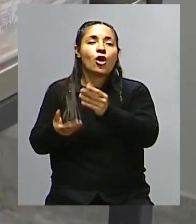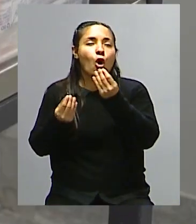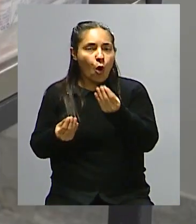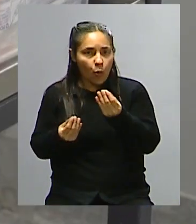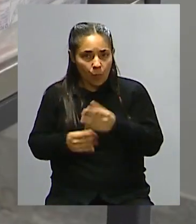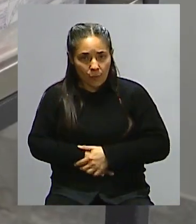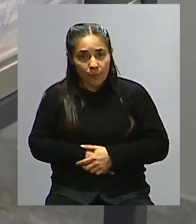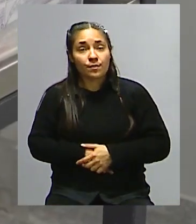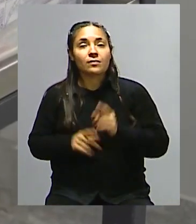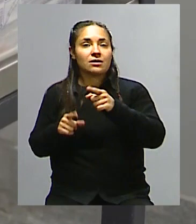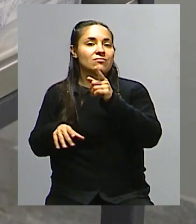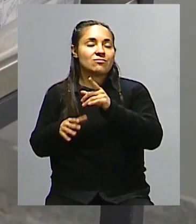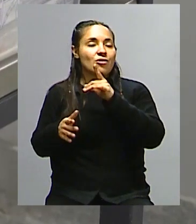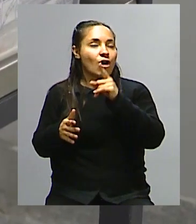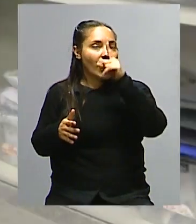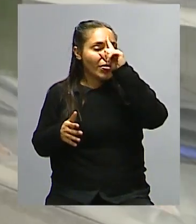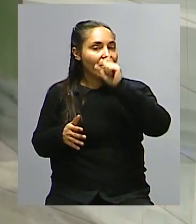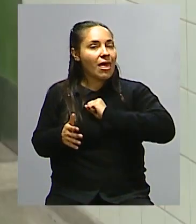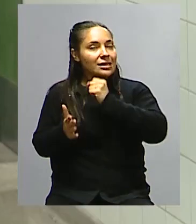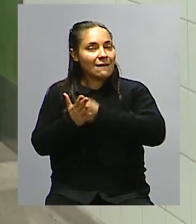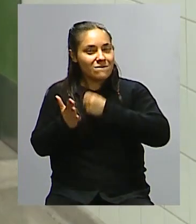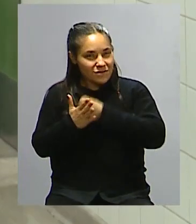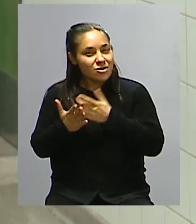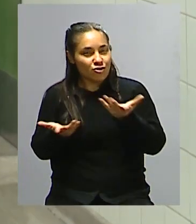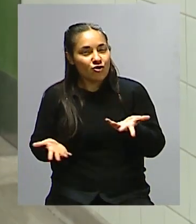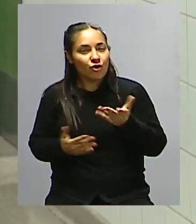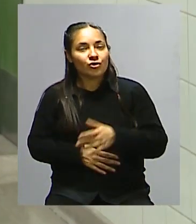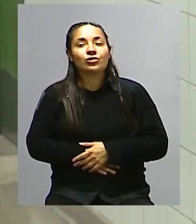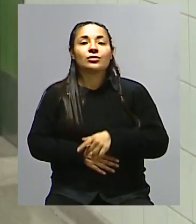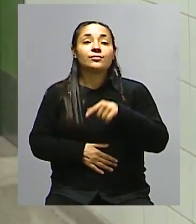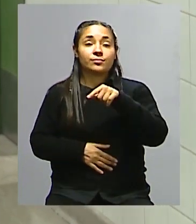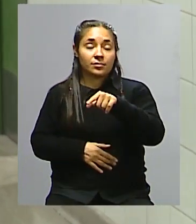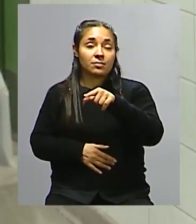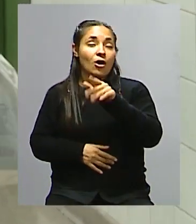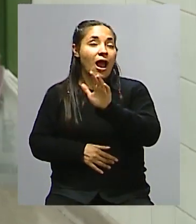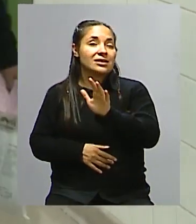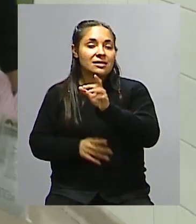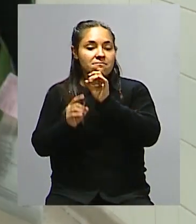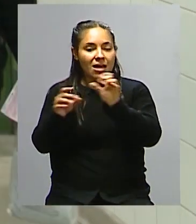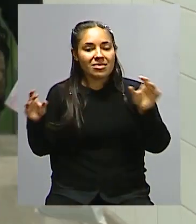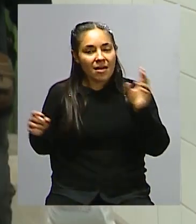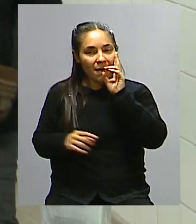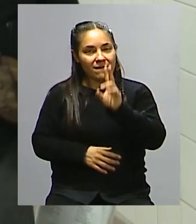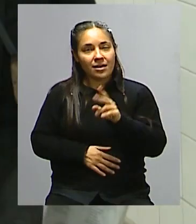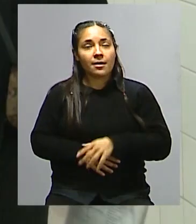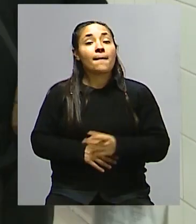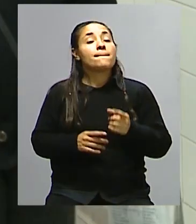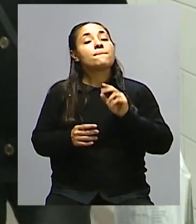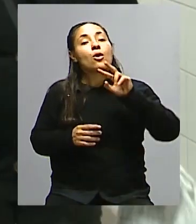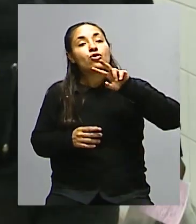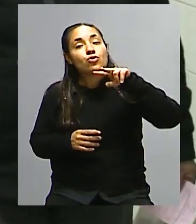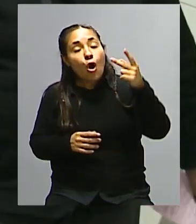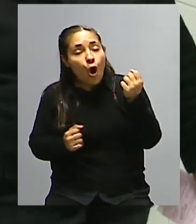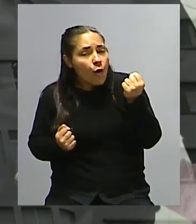produce en este tema. Yo te diría que esto fue muy fuerte desde el punto de vista de la pandemia, pero mucho más fuerte es desde la